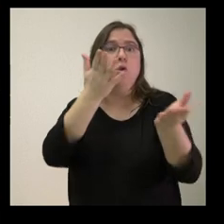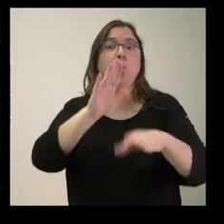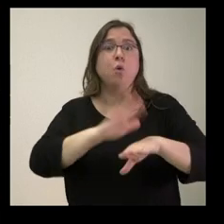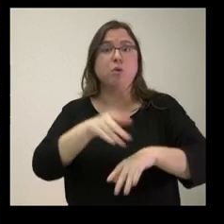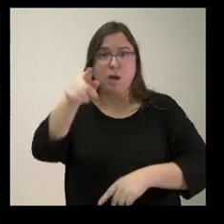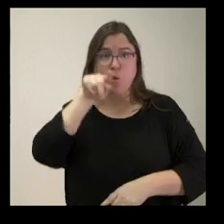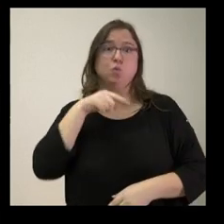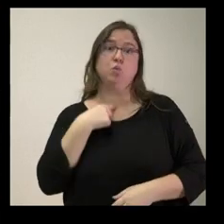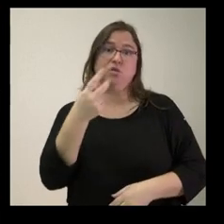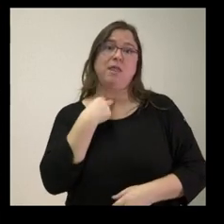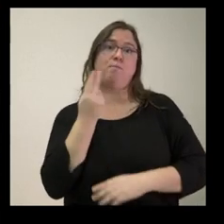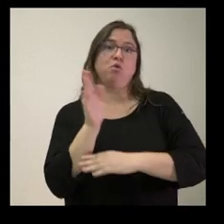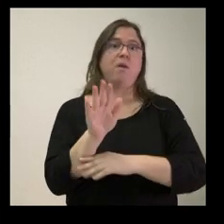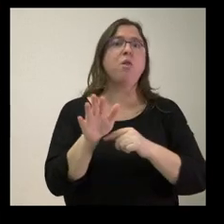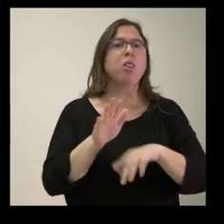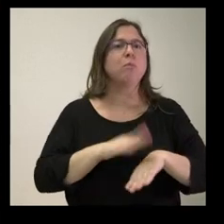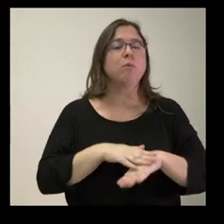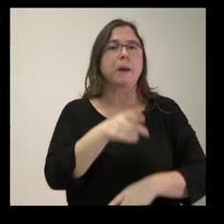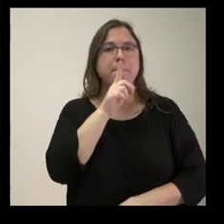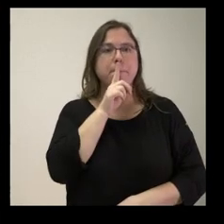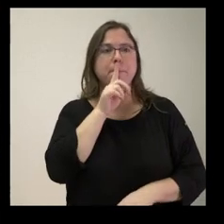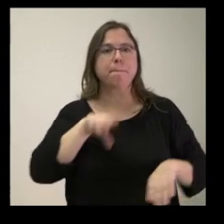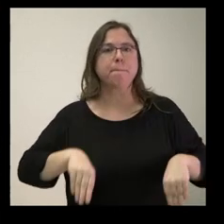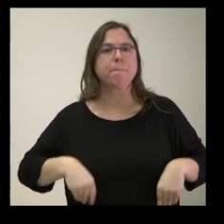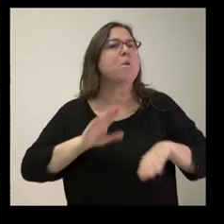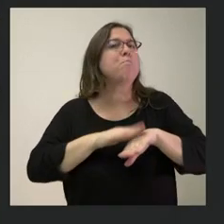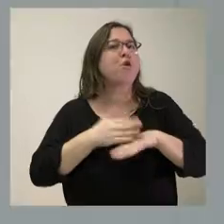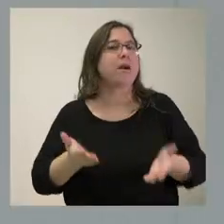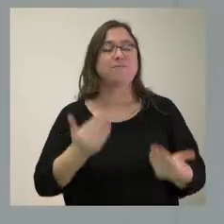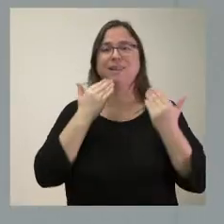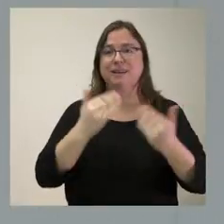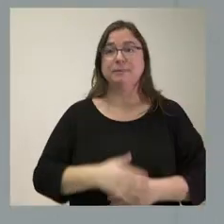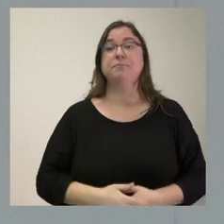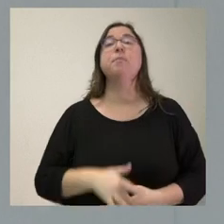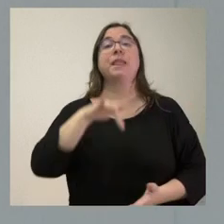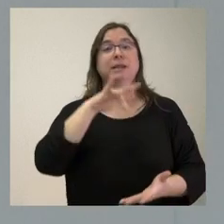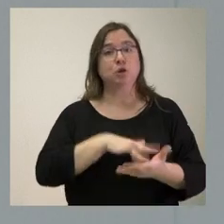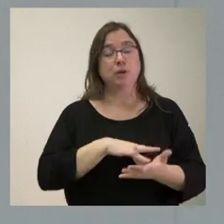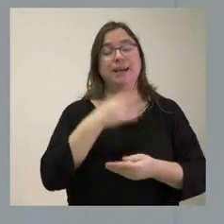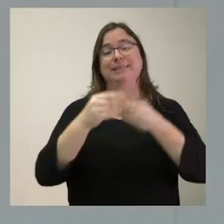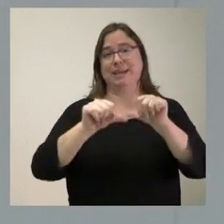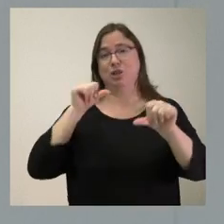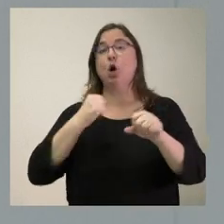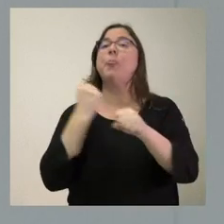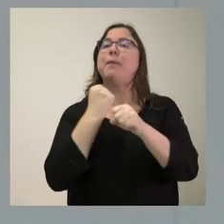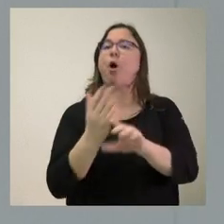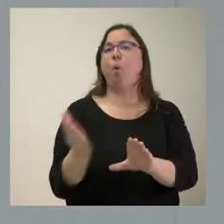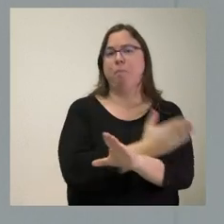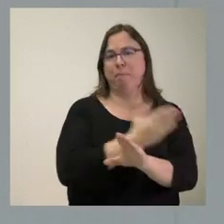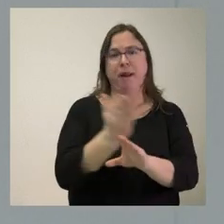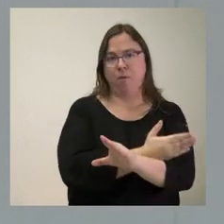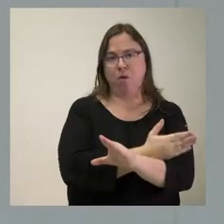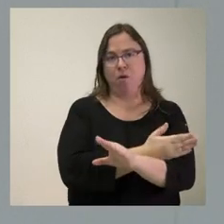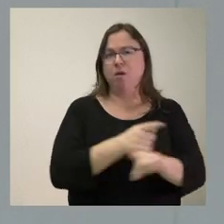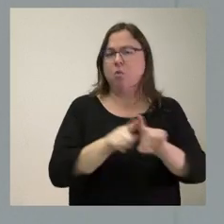como portavoz, se cayó? Muchas gracias. Sí, lo que ha habido es un trabajo previo, como hay, lógicamente, en